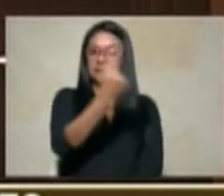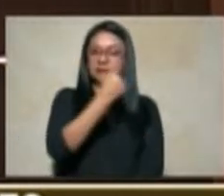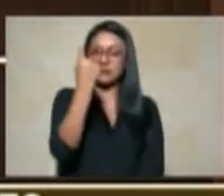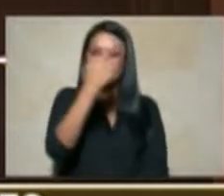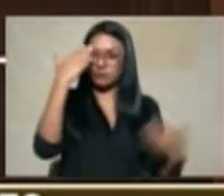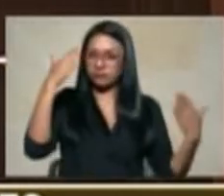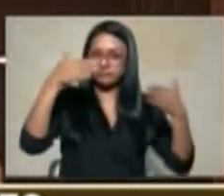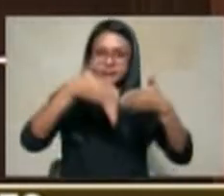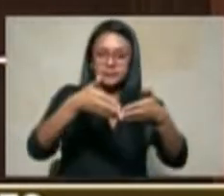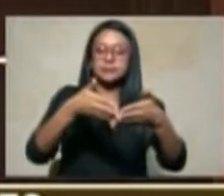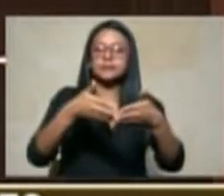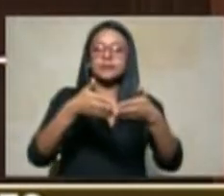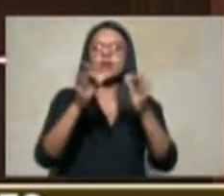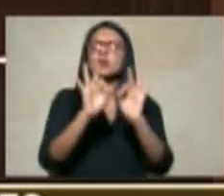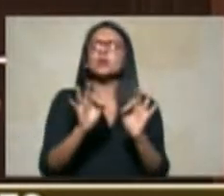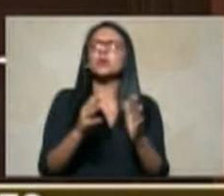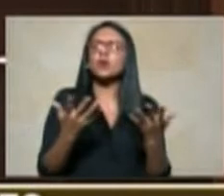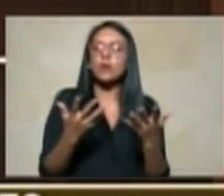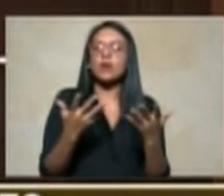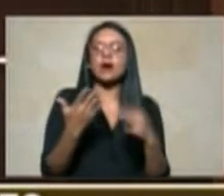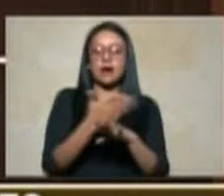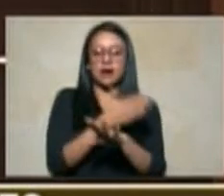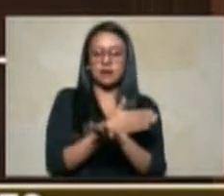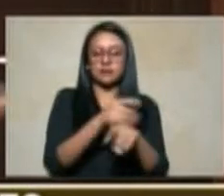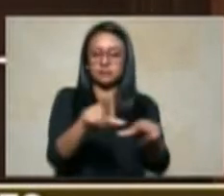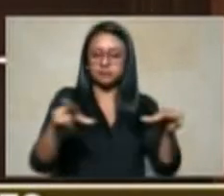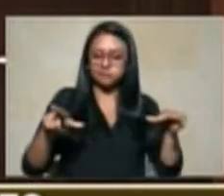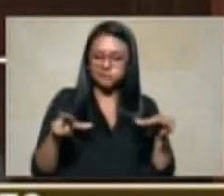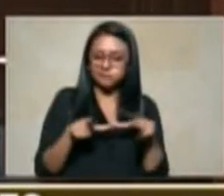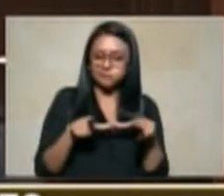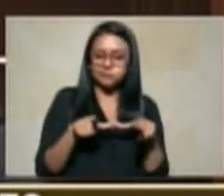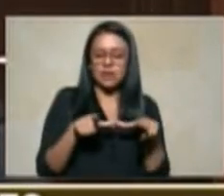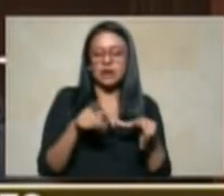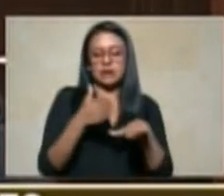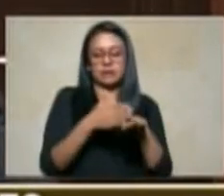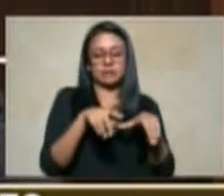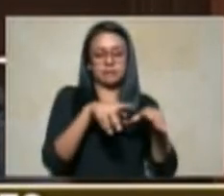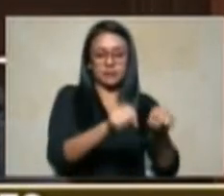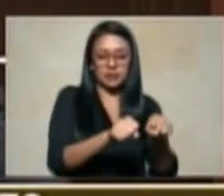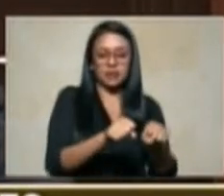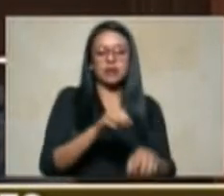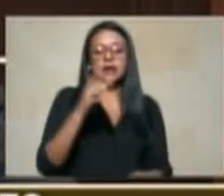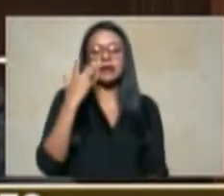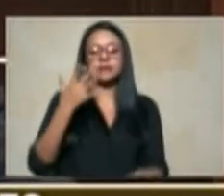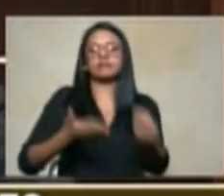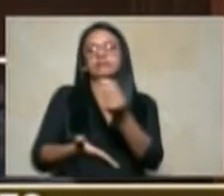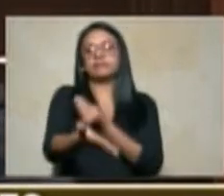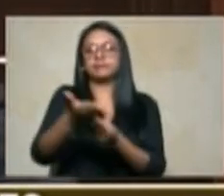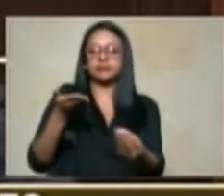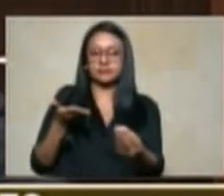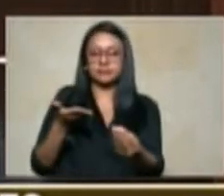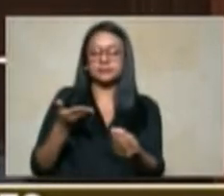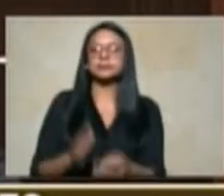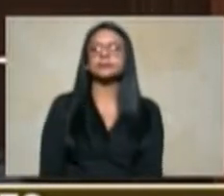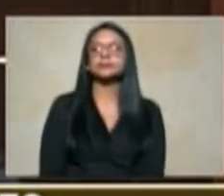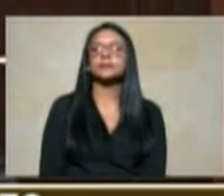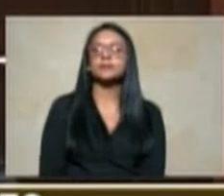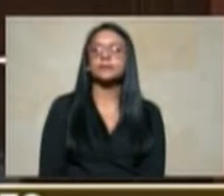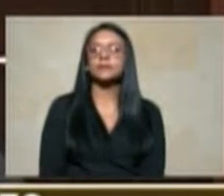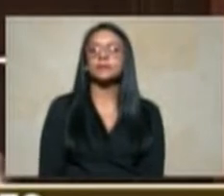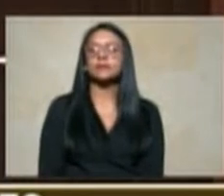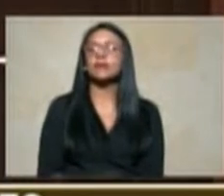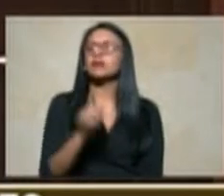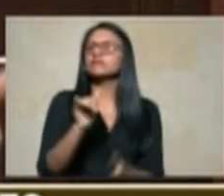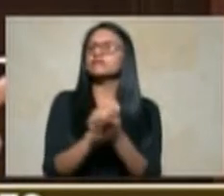mantenerlo en el previo en algunos casos y en otros se ordena la compensación de tal suerte que la condición socioeconómica y el